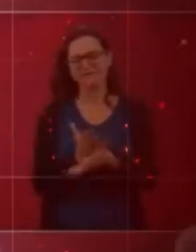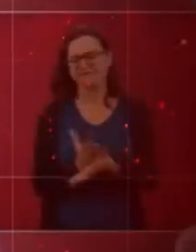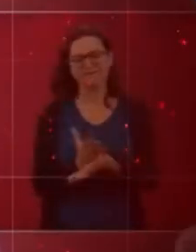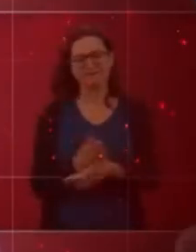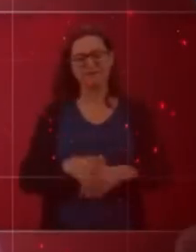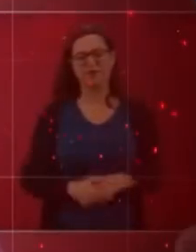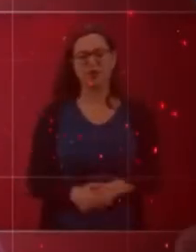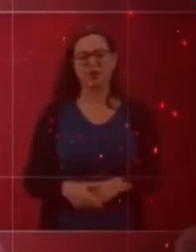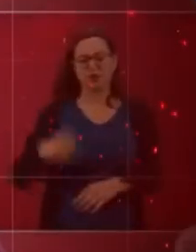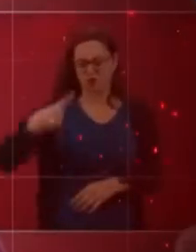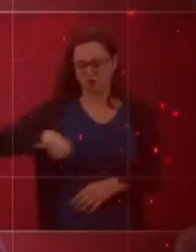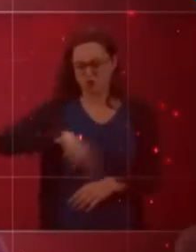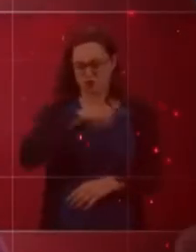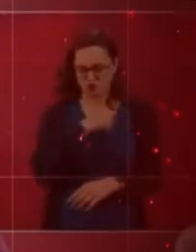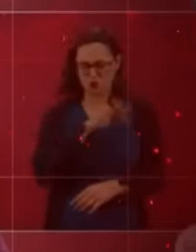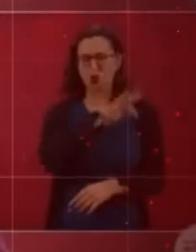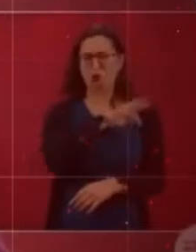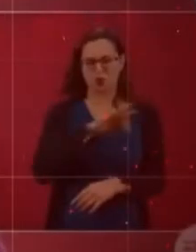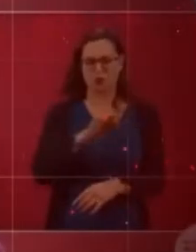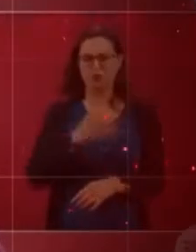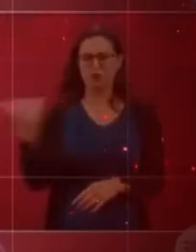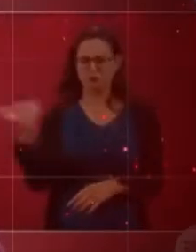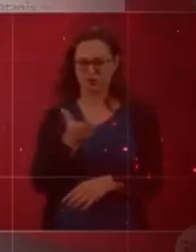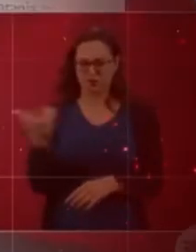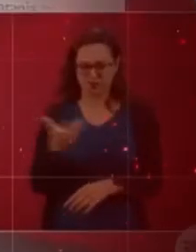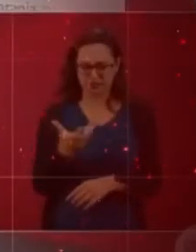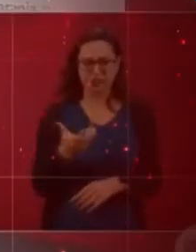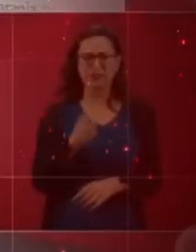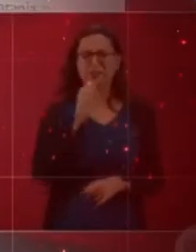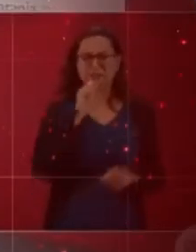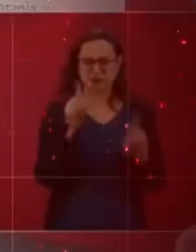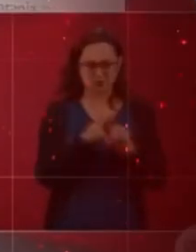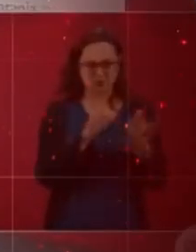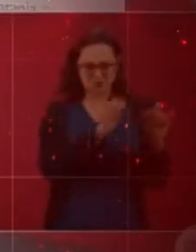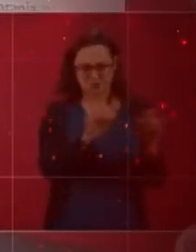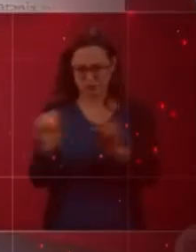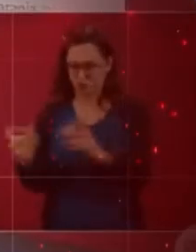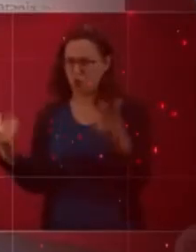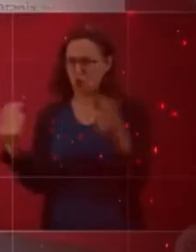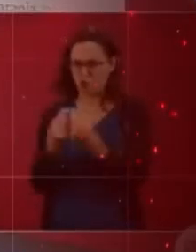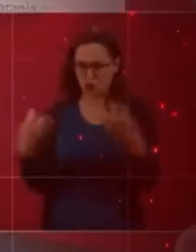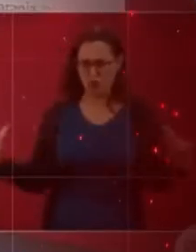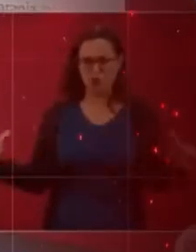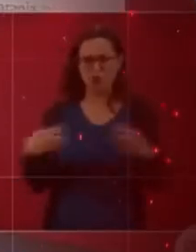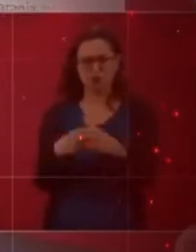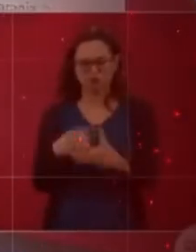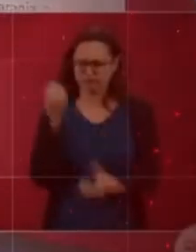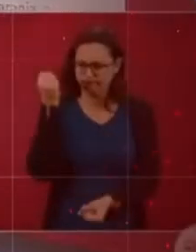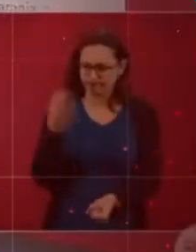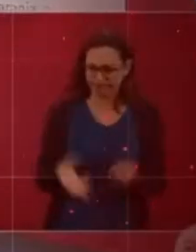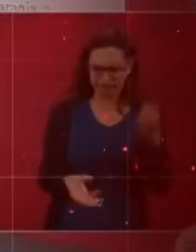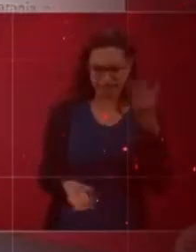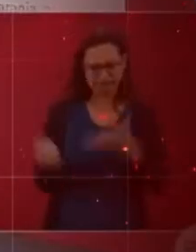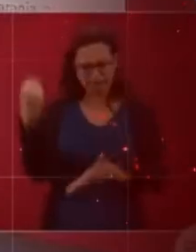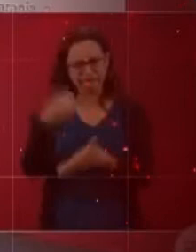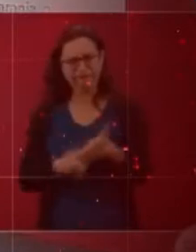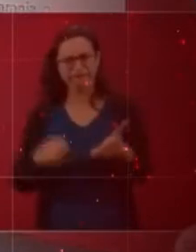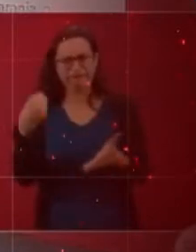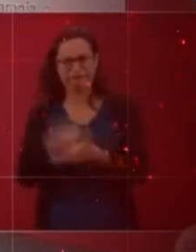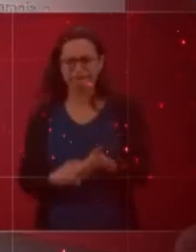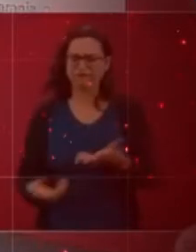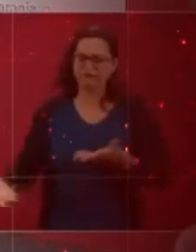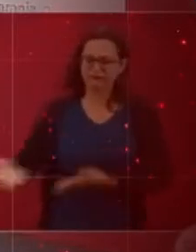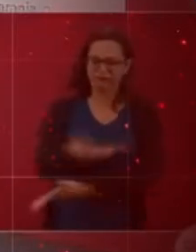que tenemos y actuemos desde el poder personal y colectivo, aportando, exigiendo, colaborando con